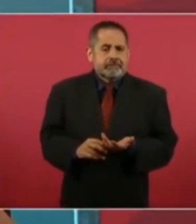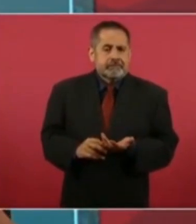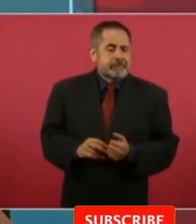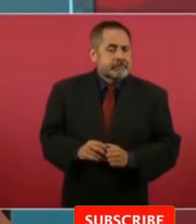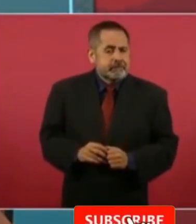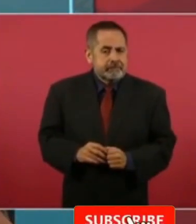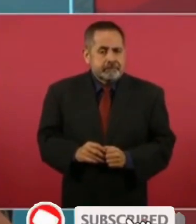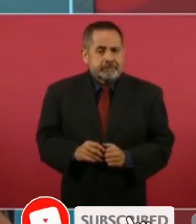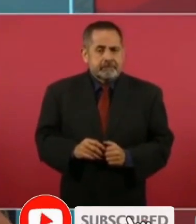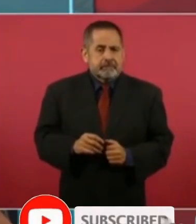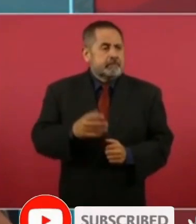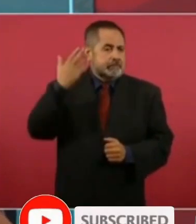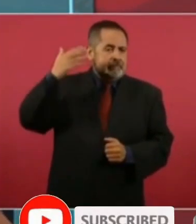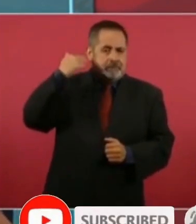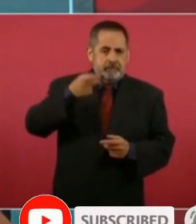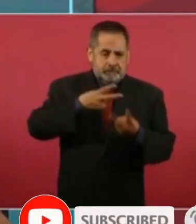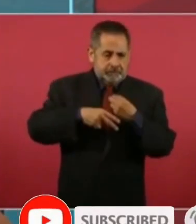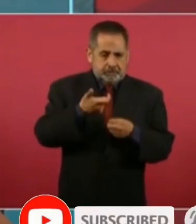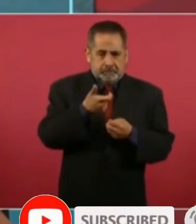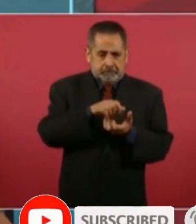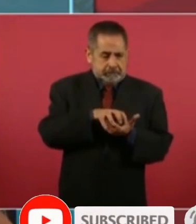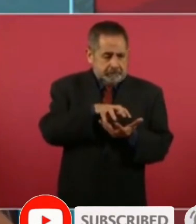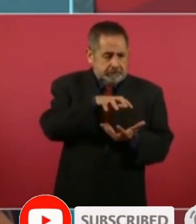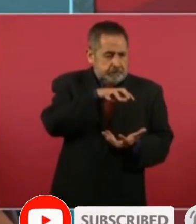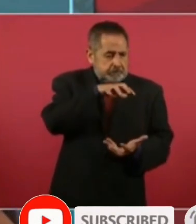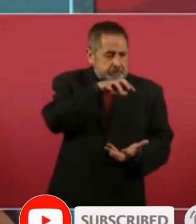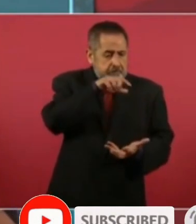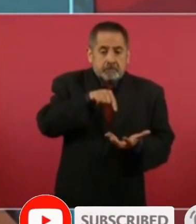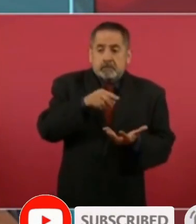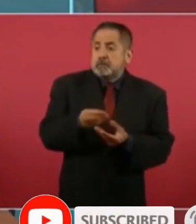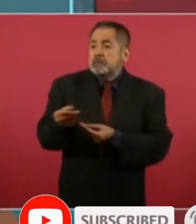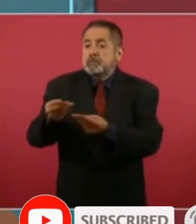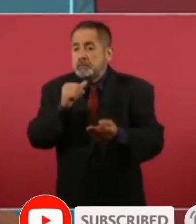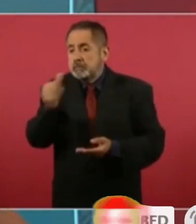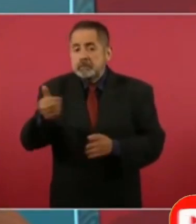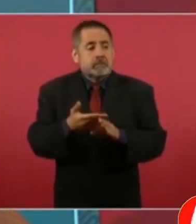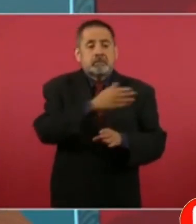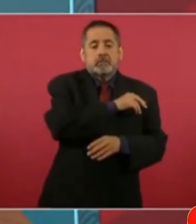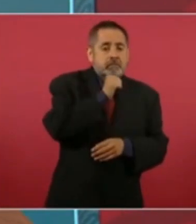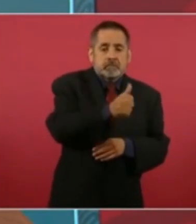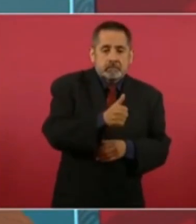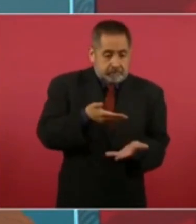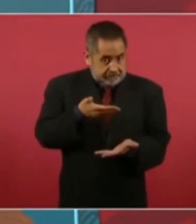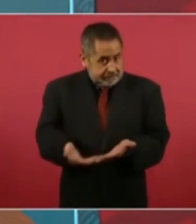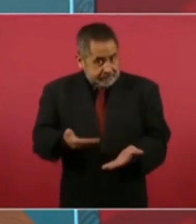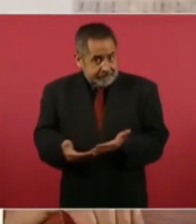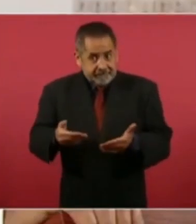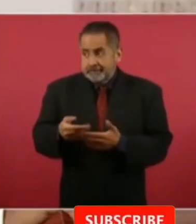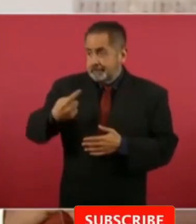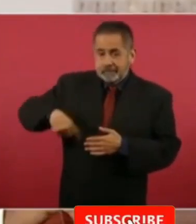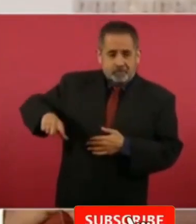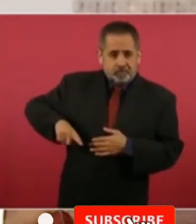sin distribuir la riqueza. Y el gobierno nuestro lo que hace